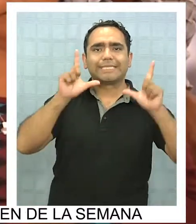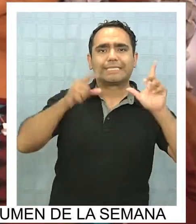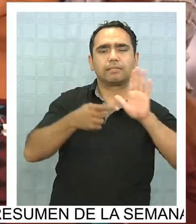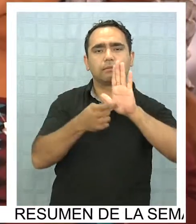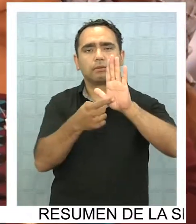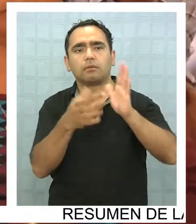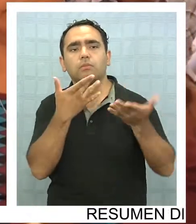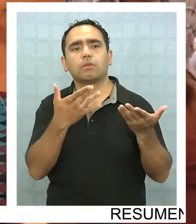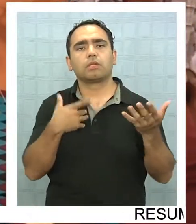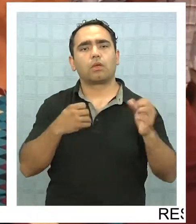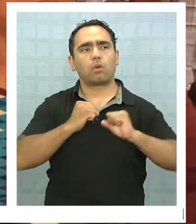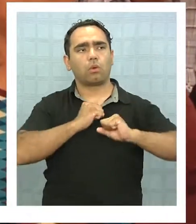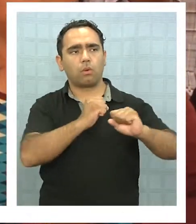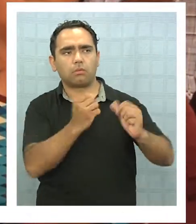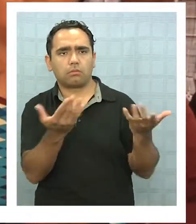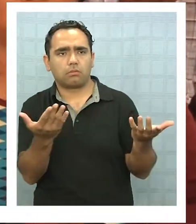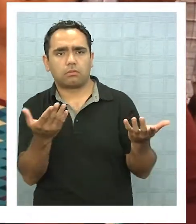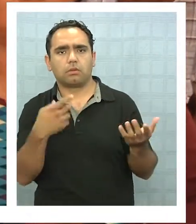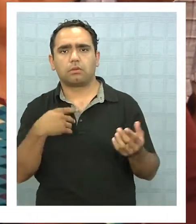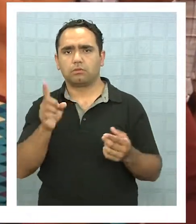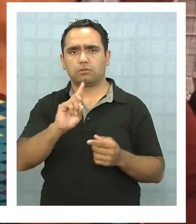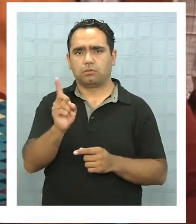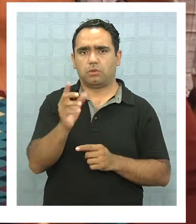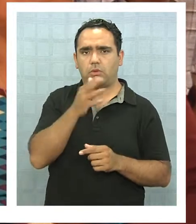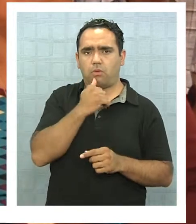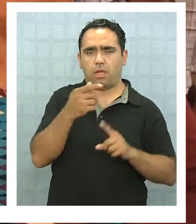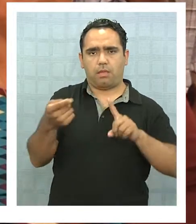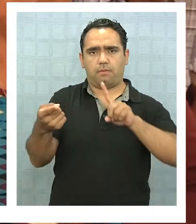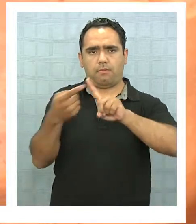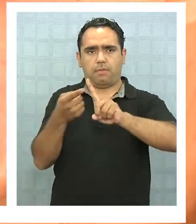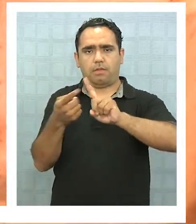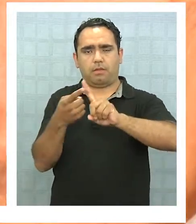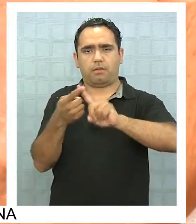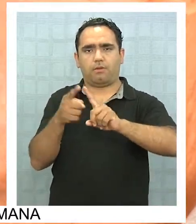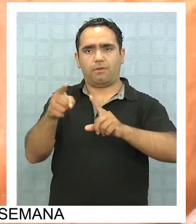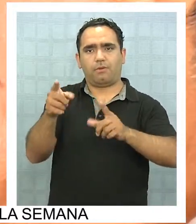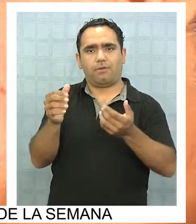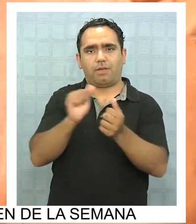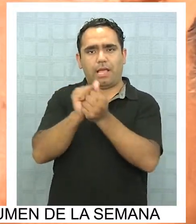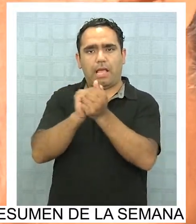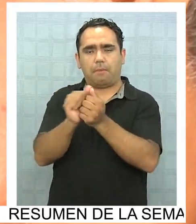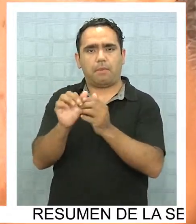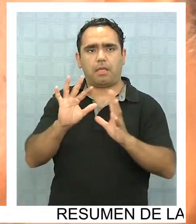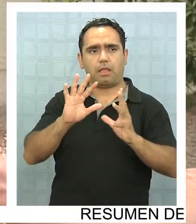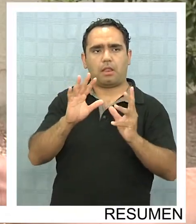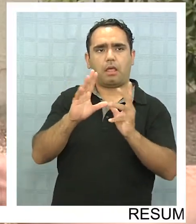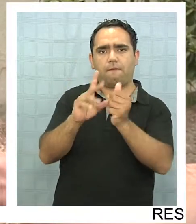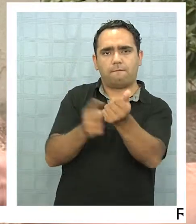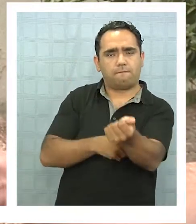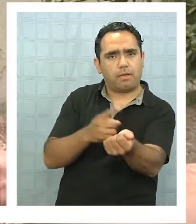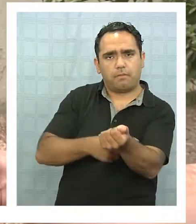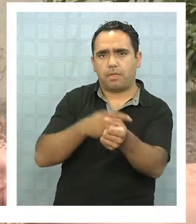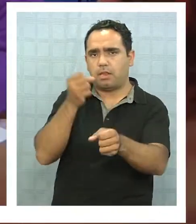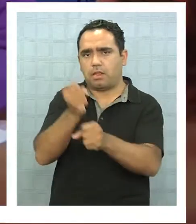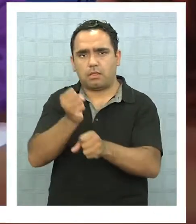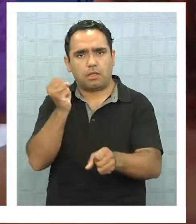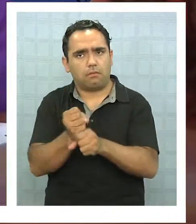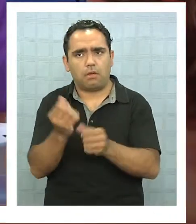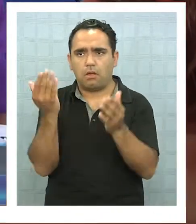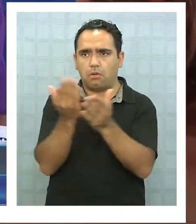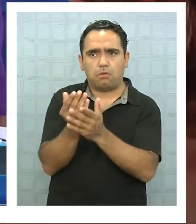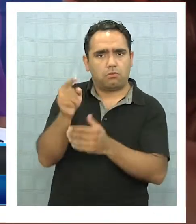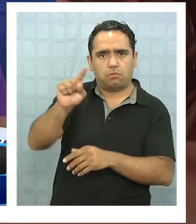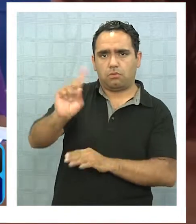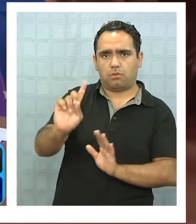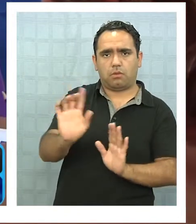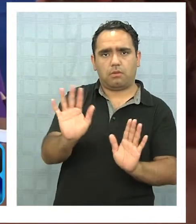porque estoy en contra de la carrera electoral y yo no tengo ningún vínculo objetivo con Camiña, no tengo familia, no resido, no trabajo, no estudio allí. El